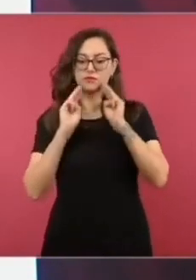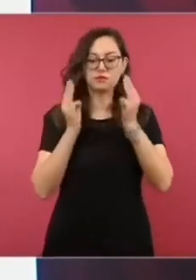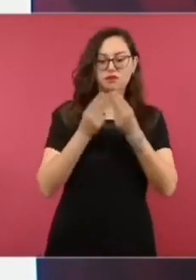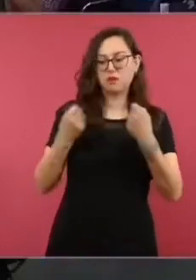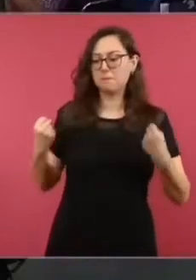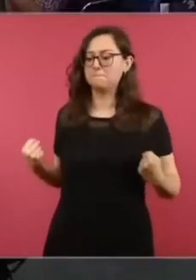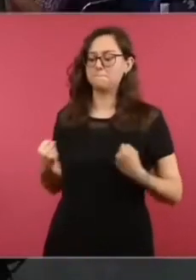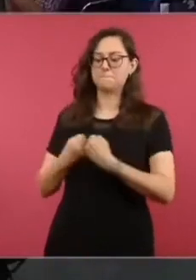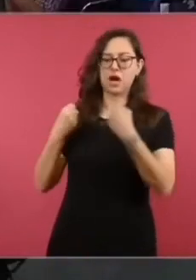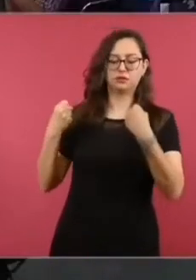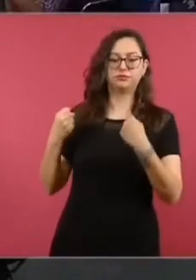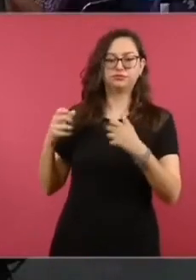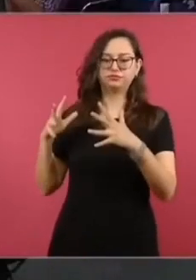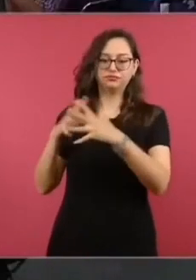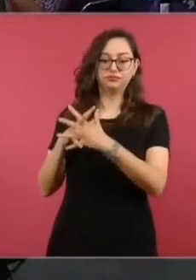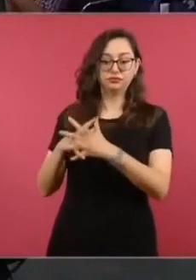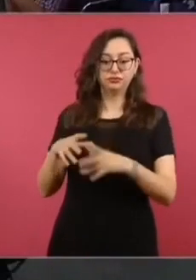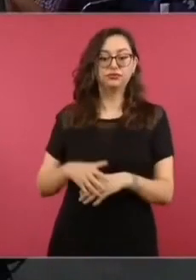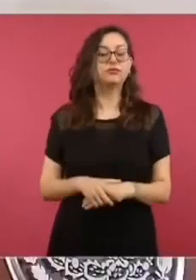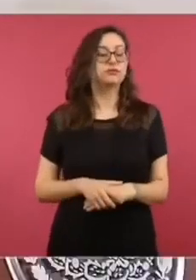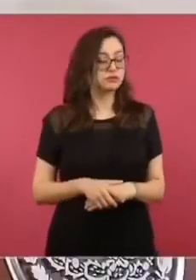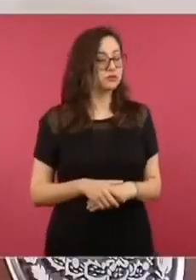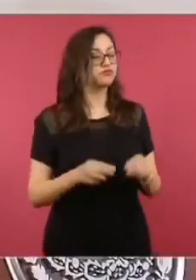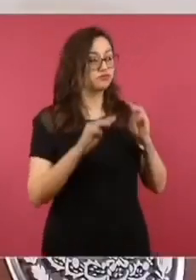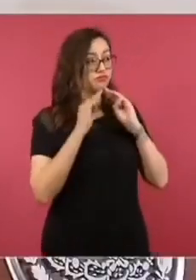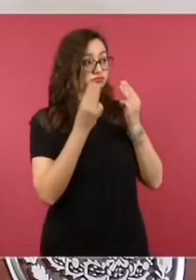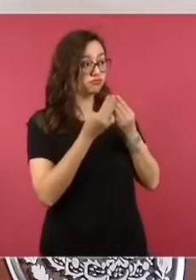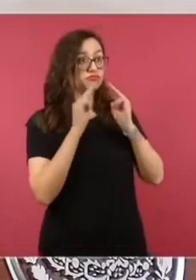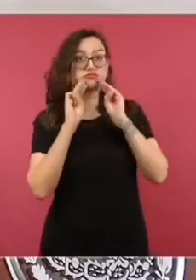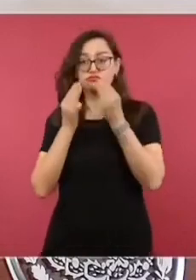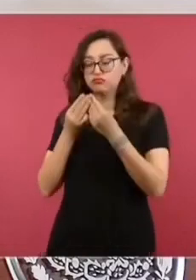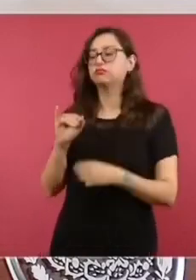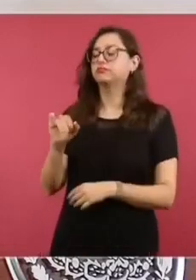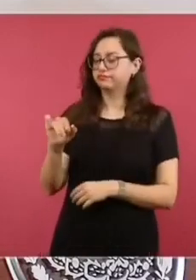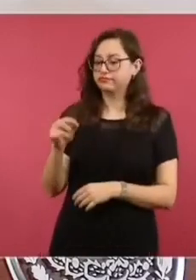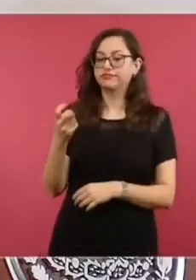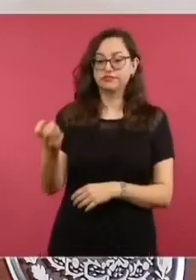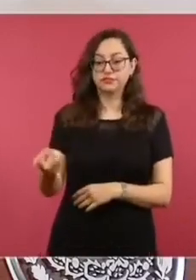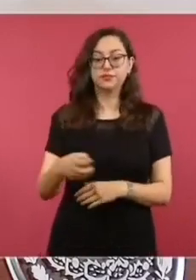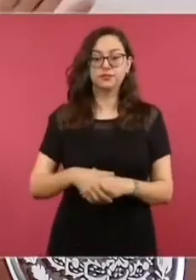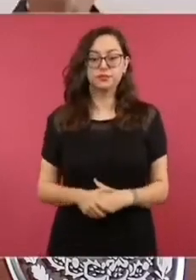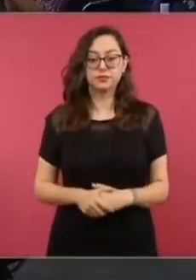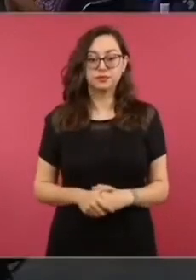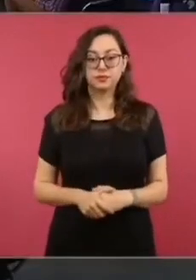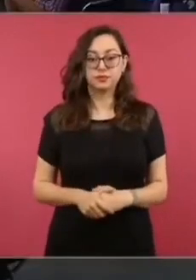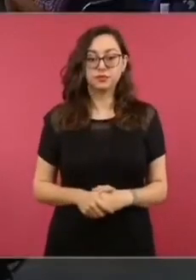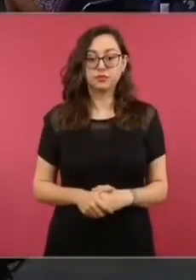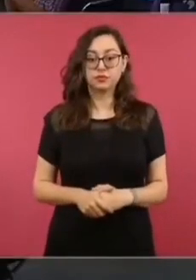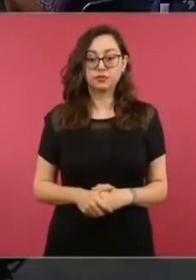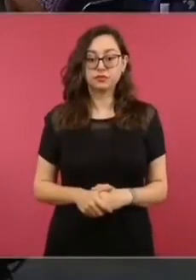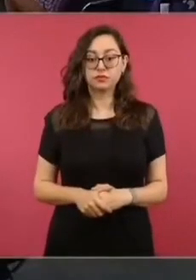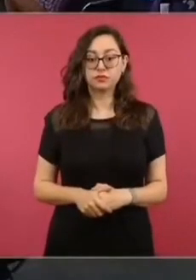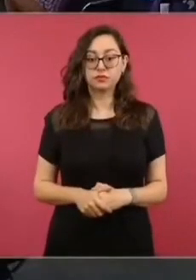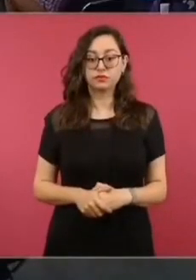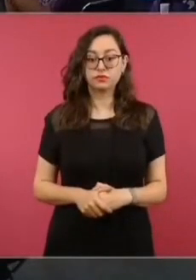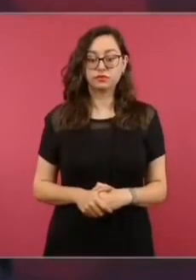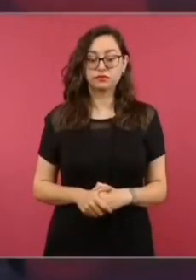¿Se debe a eso, una confrontación entre cárceles que está ocurriendo? Sí, ya eso, ya,